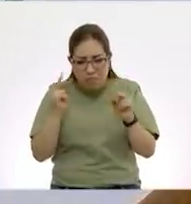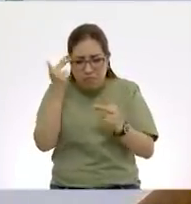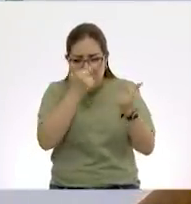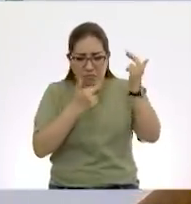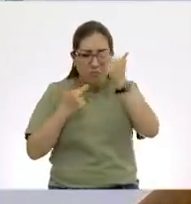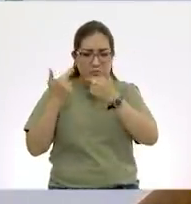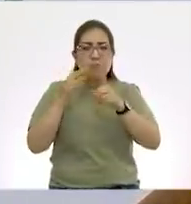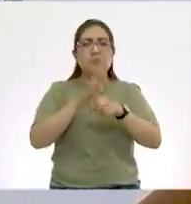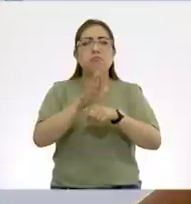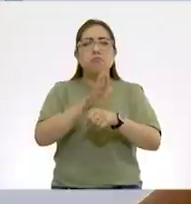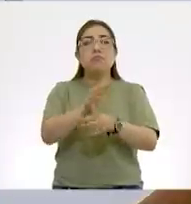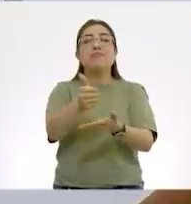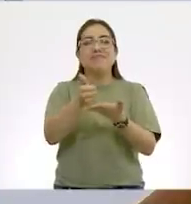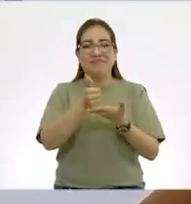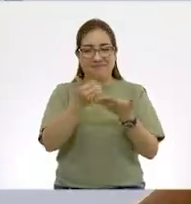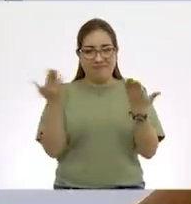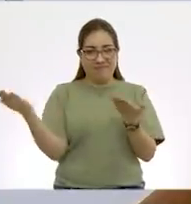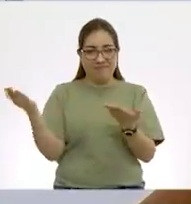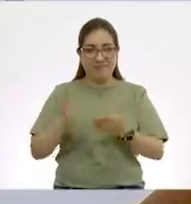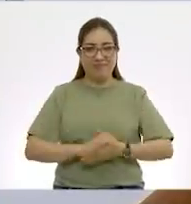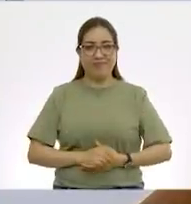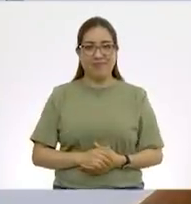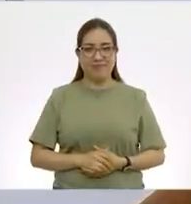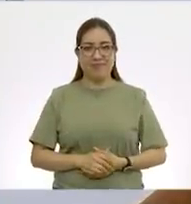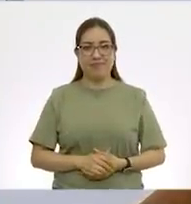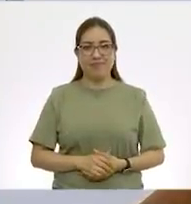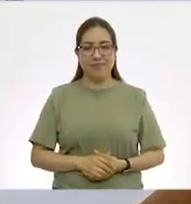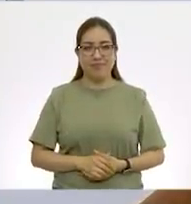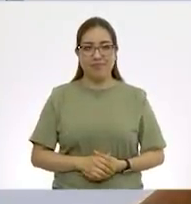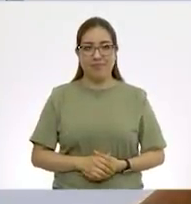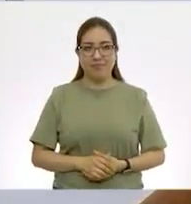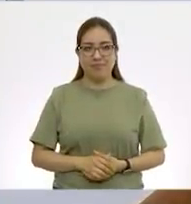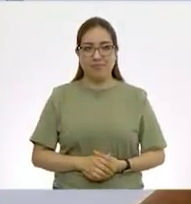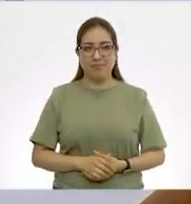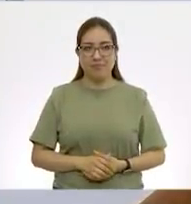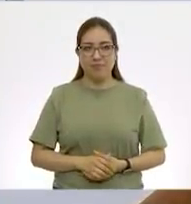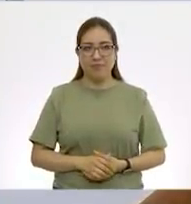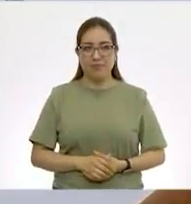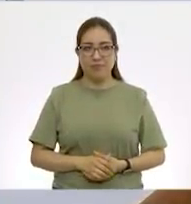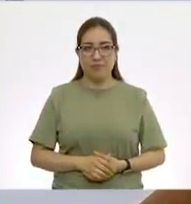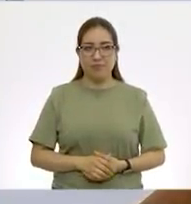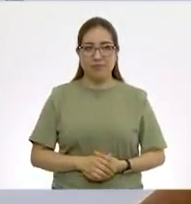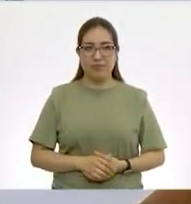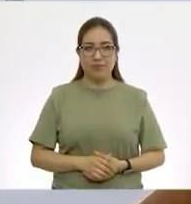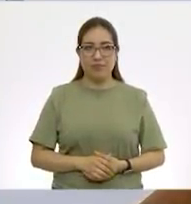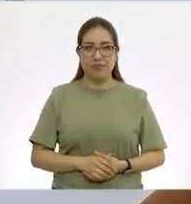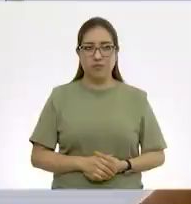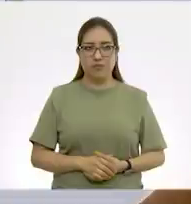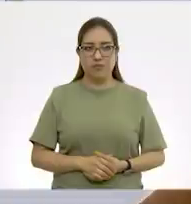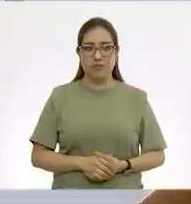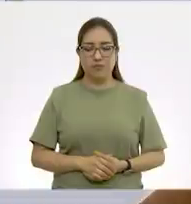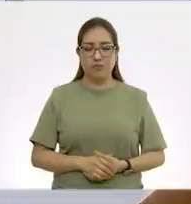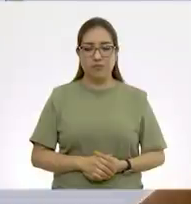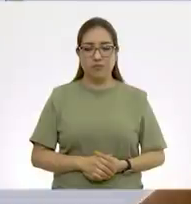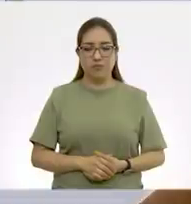nos ayuden a darle respuesta a este ejercicio.